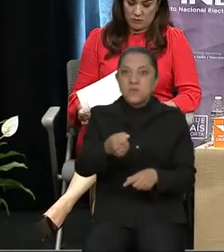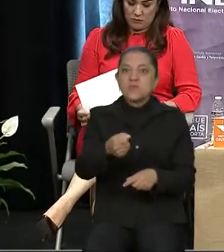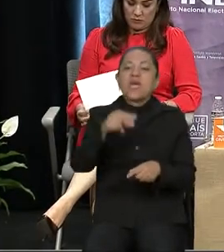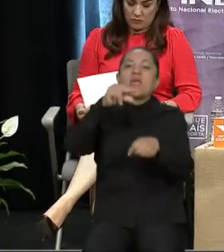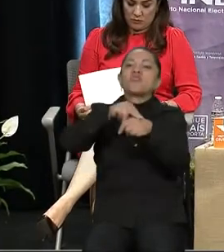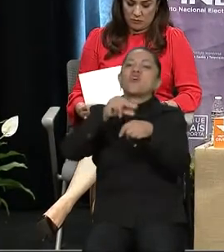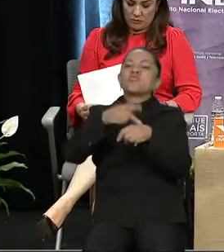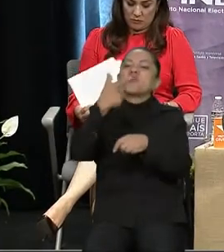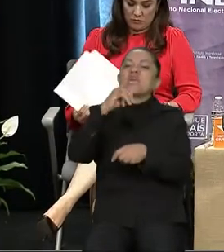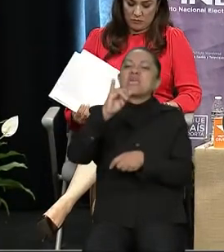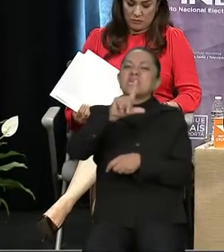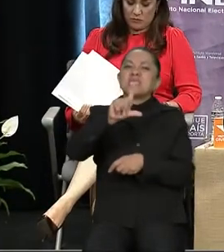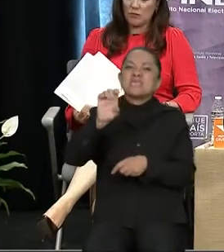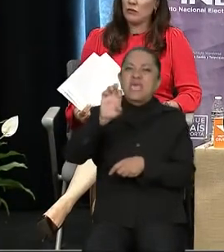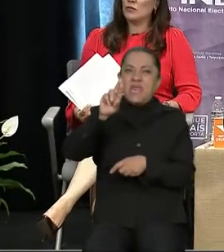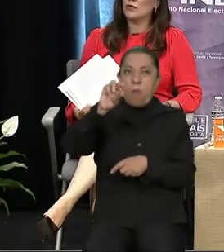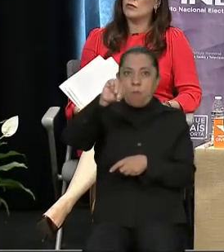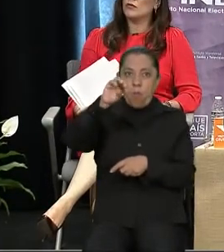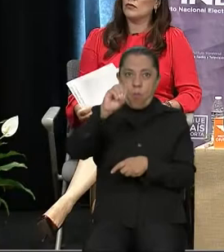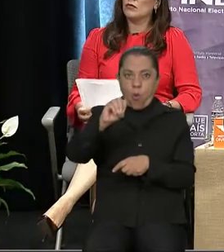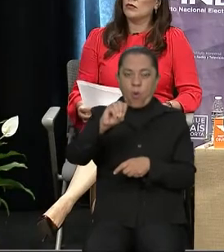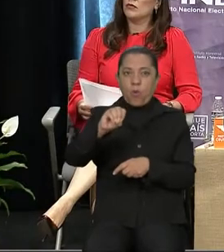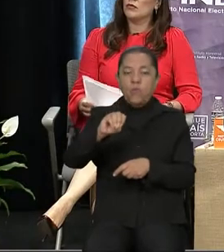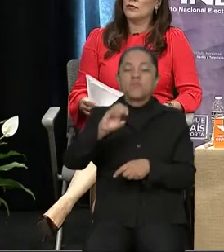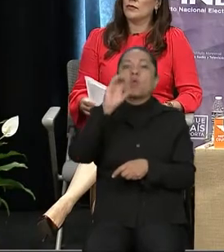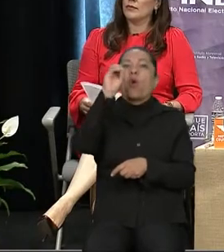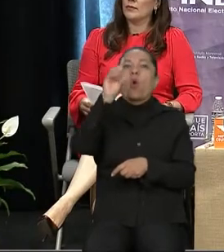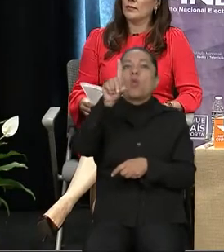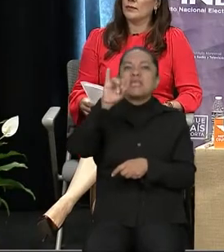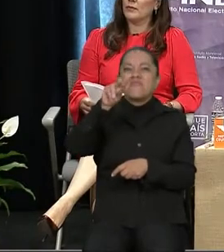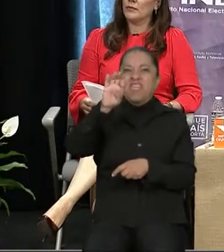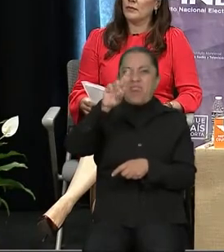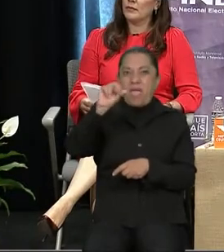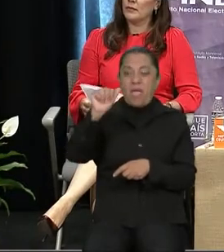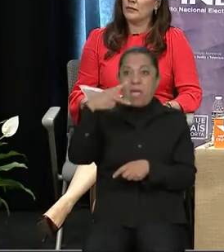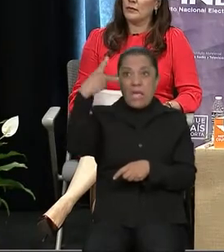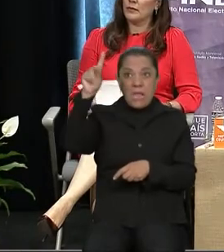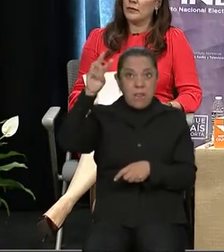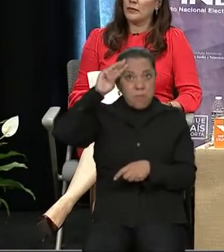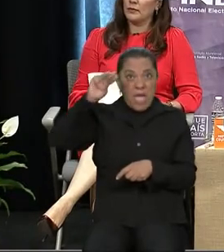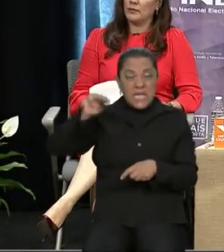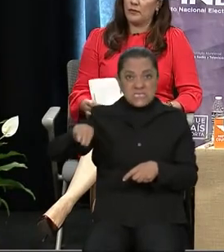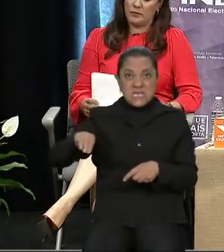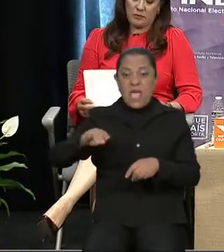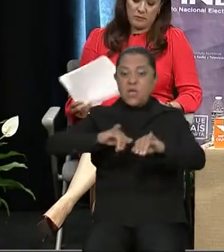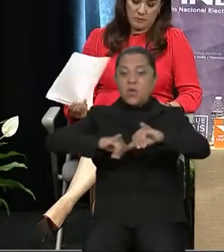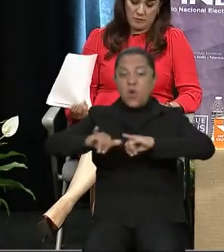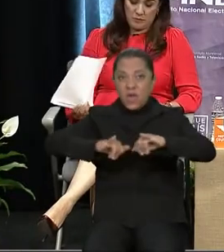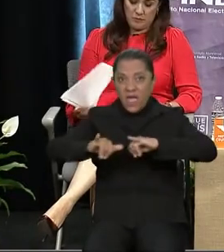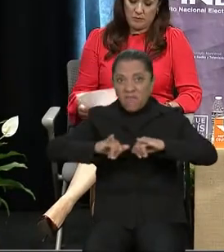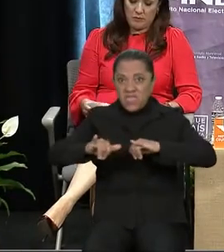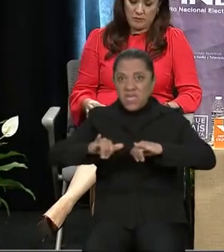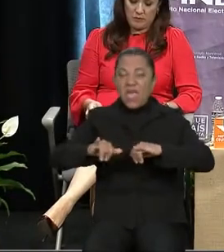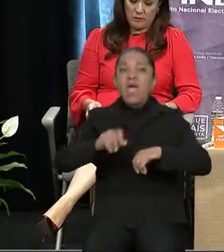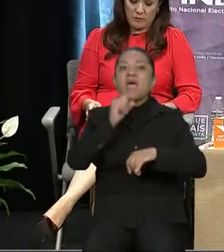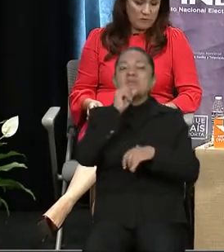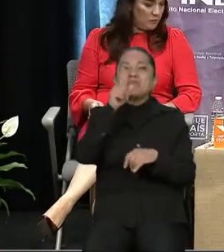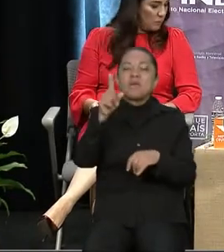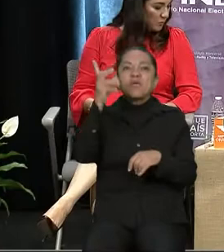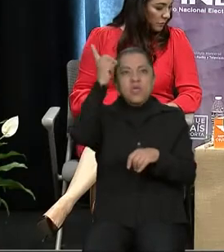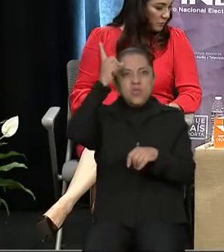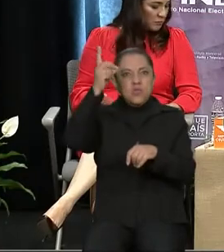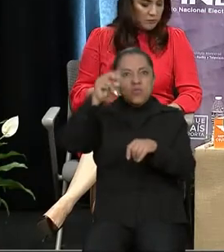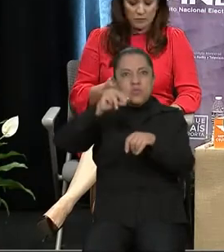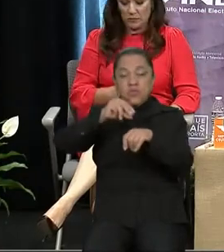Él tiene maestría en geografía, planeación, así como un doctorado en urbanismo por la Universidad Nacional Autónoma de